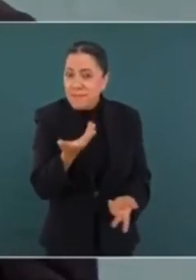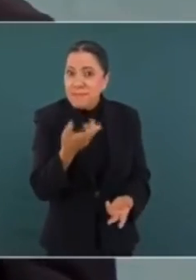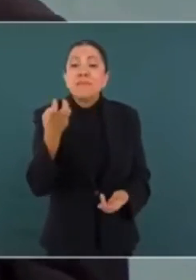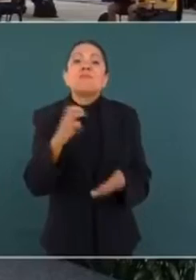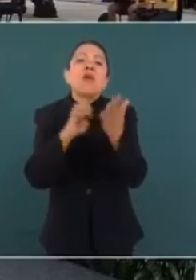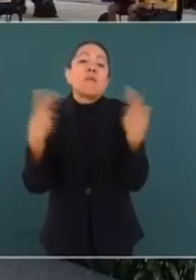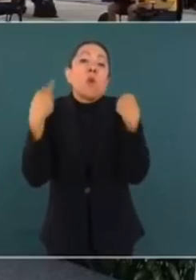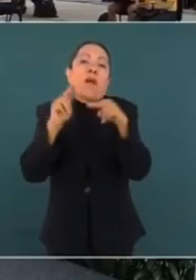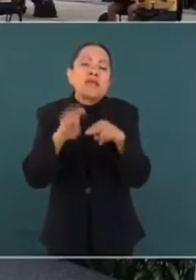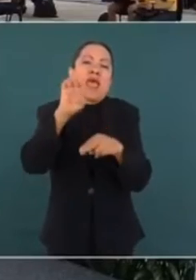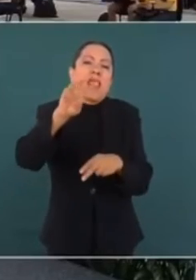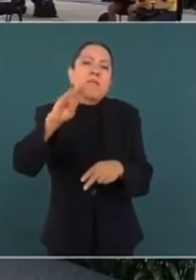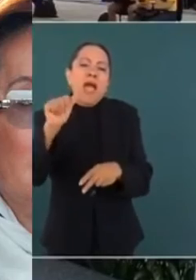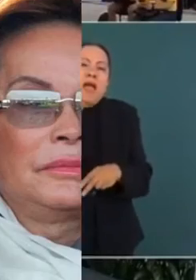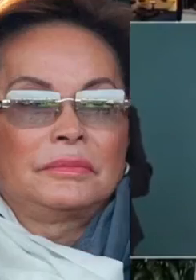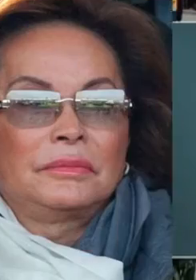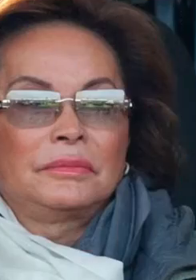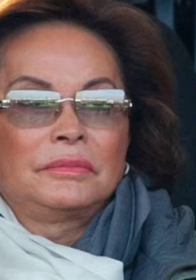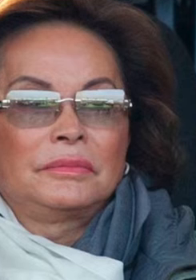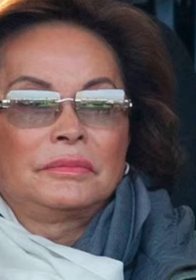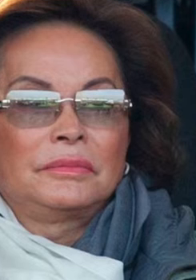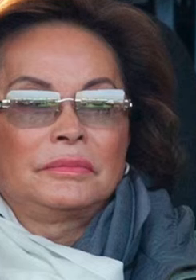ya fue juzgada.